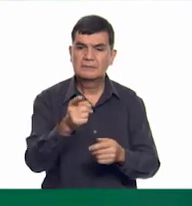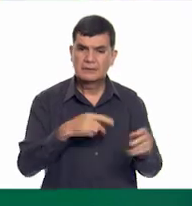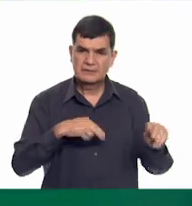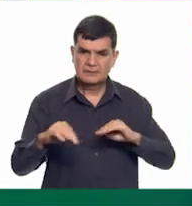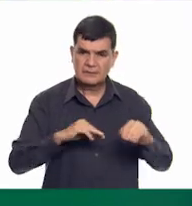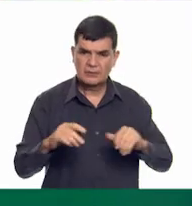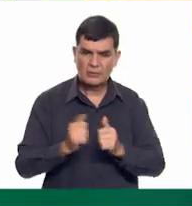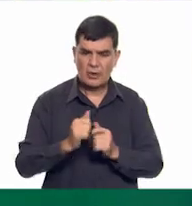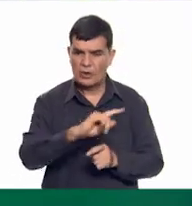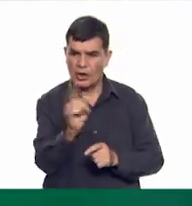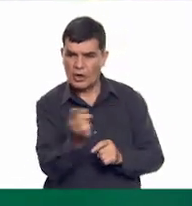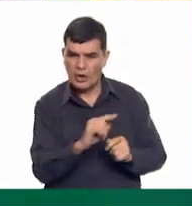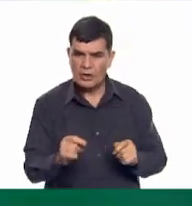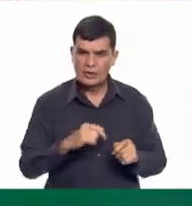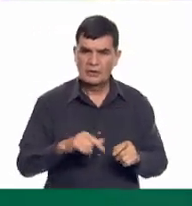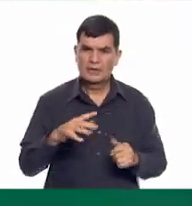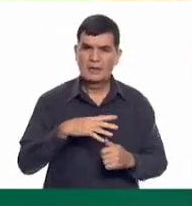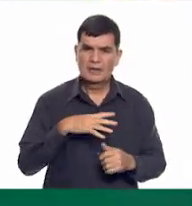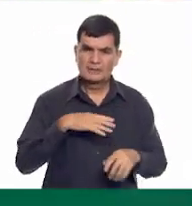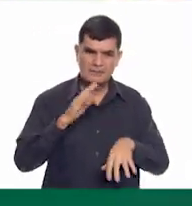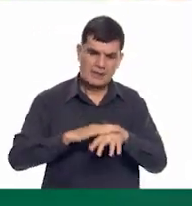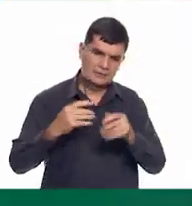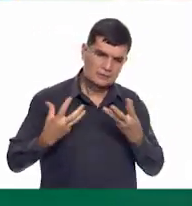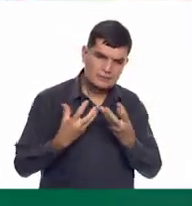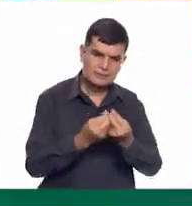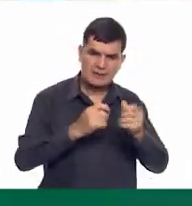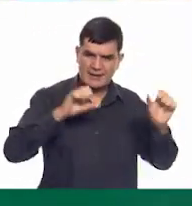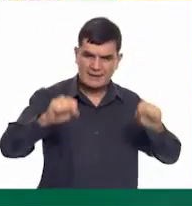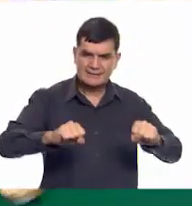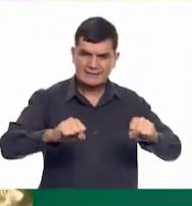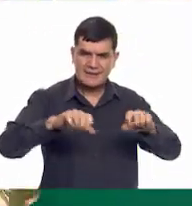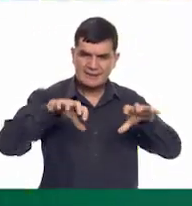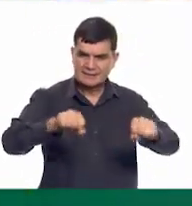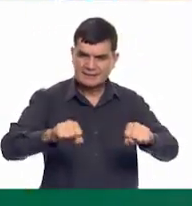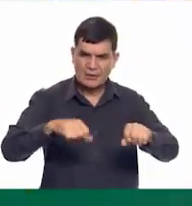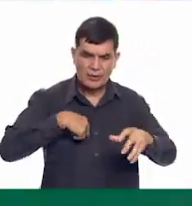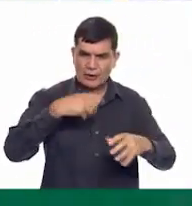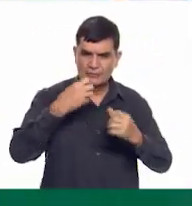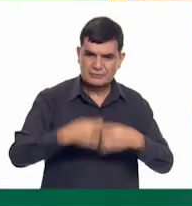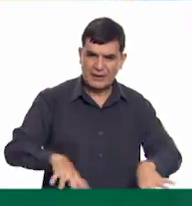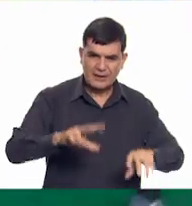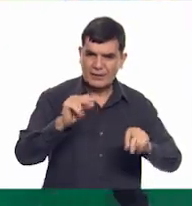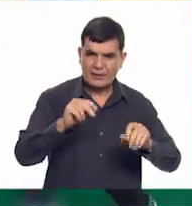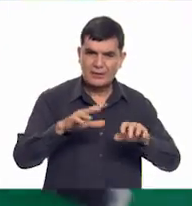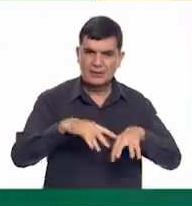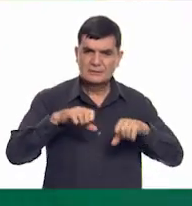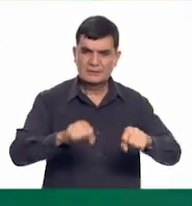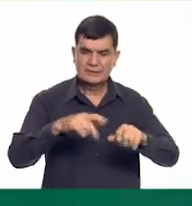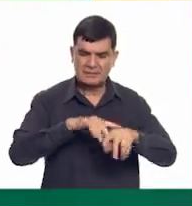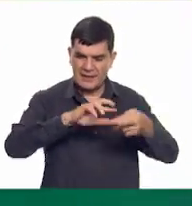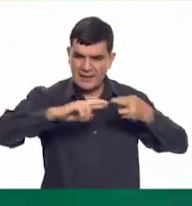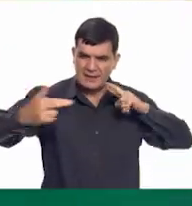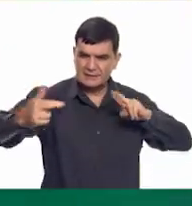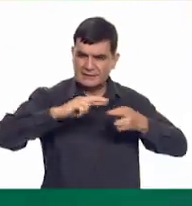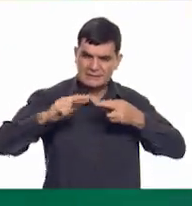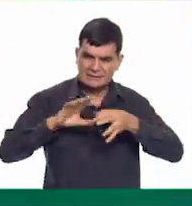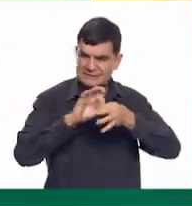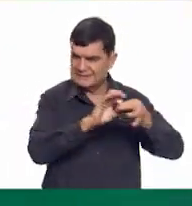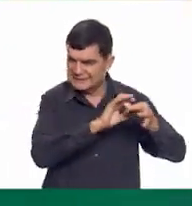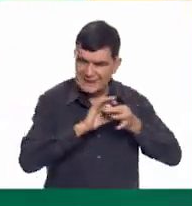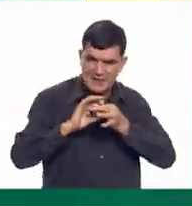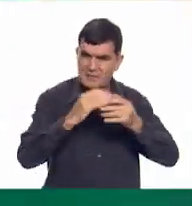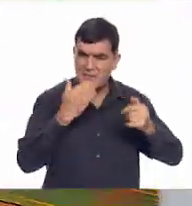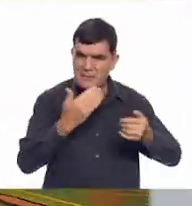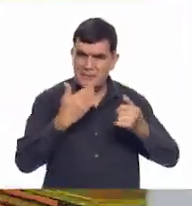Unas coleadas. ¡Agárrense de mis lazos! ¡Dale! ¡Agárrense! ¡Agárrense! ¡No se suelten! ¡No se ¡Estrechen sus lazos! ¡Estrechen